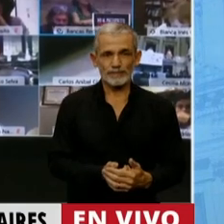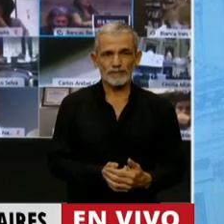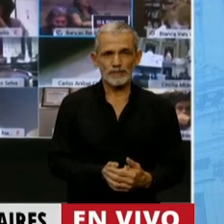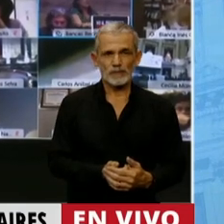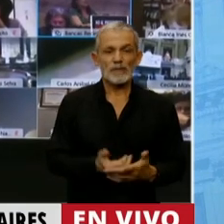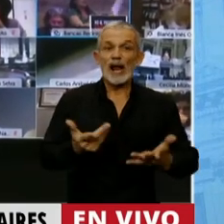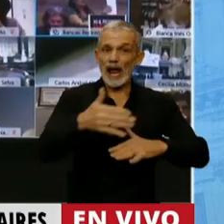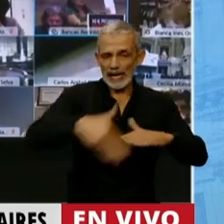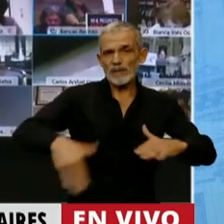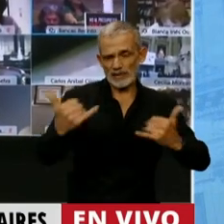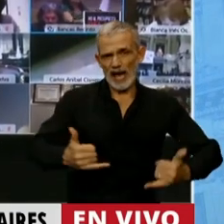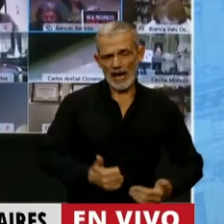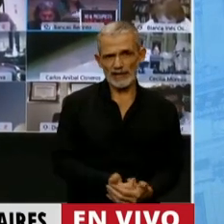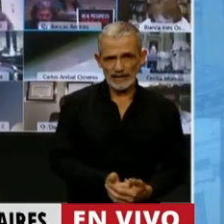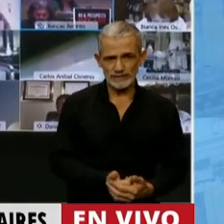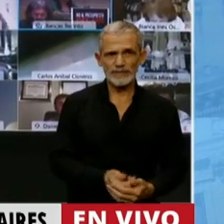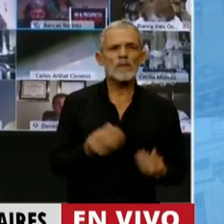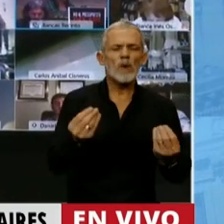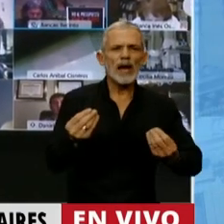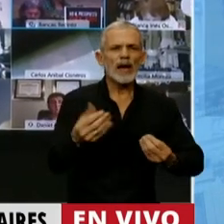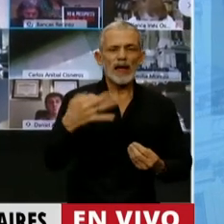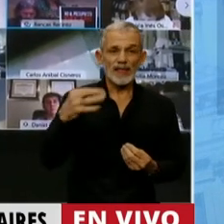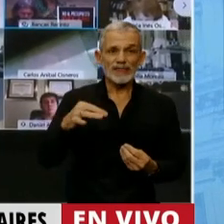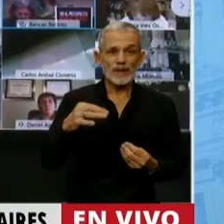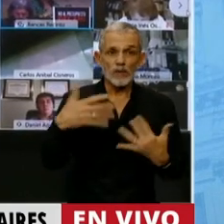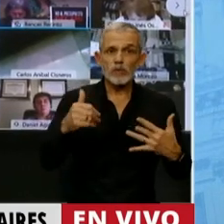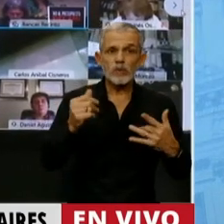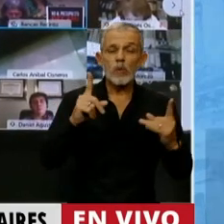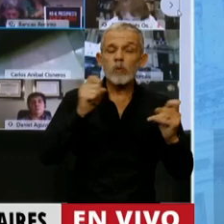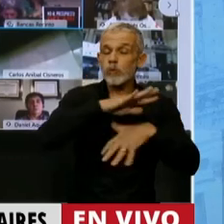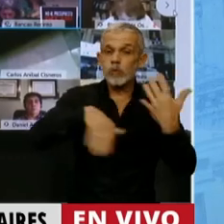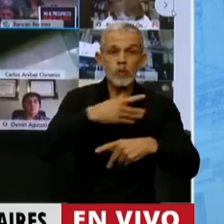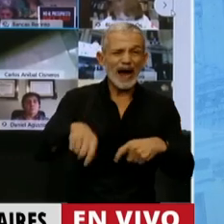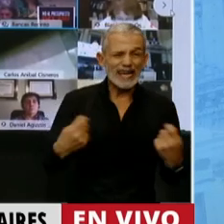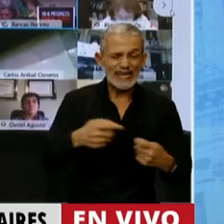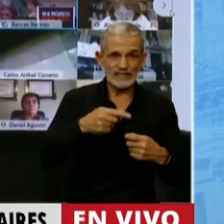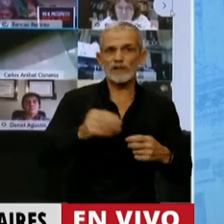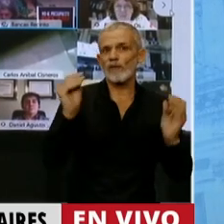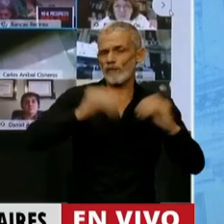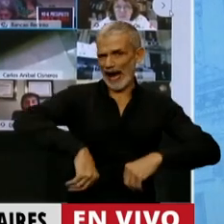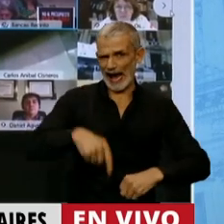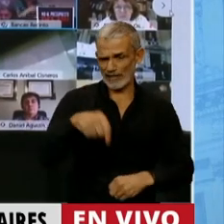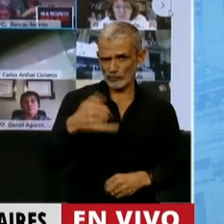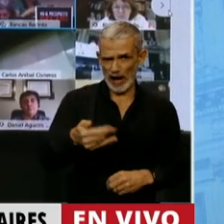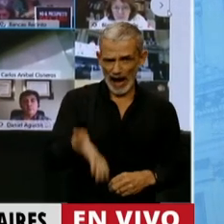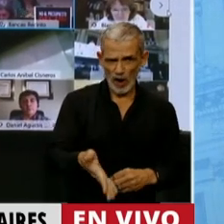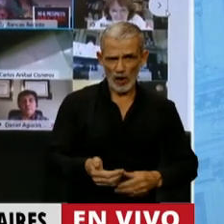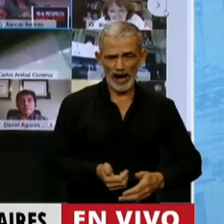Esto tiene el límite de que efectivamente la magnitud de la crisis y del fracaso en el que estamos,